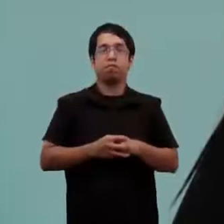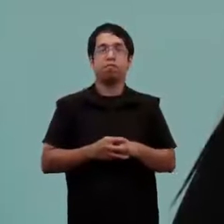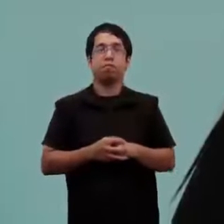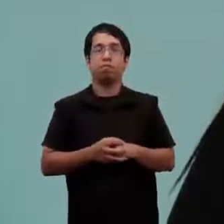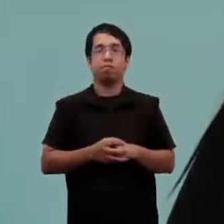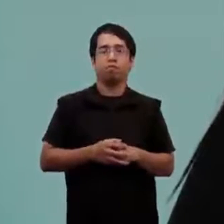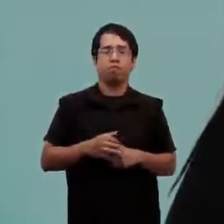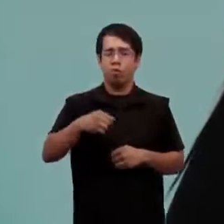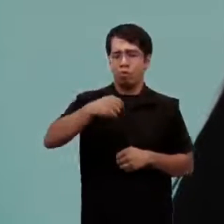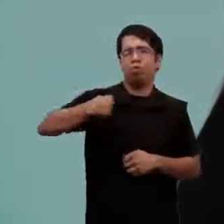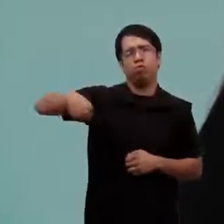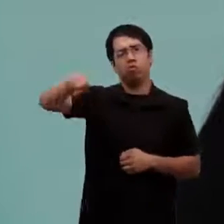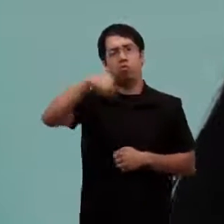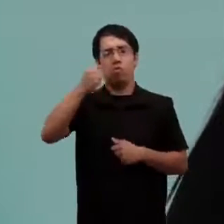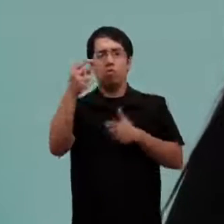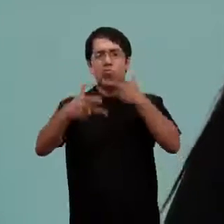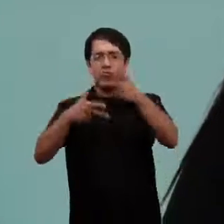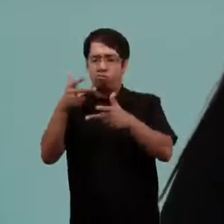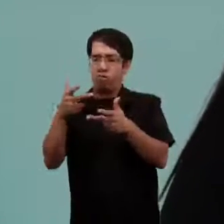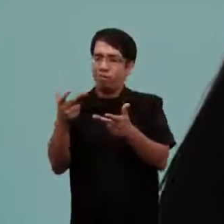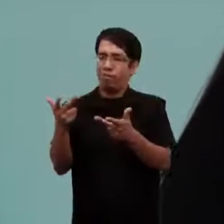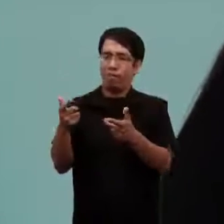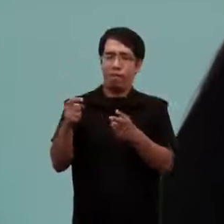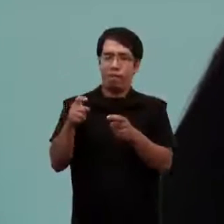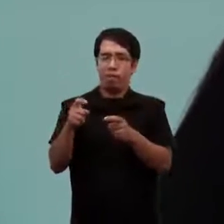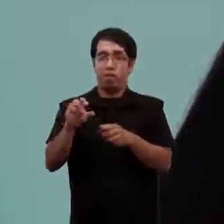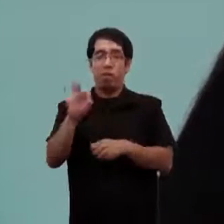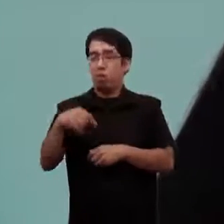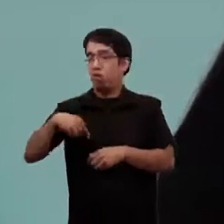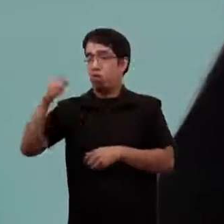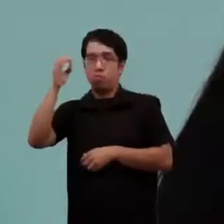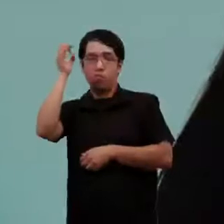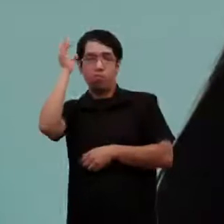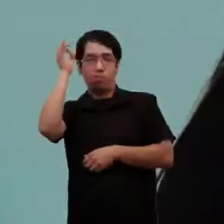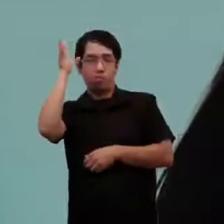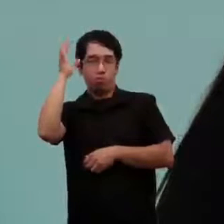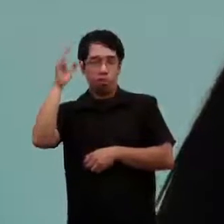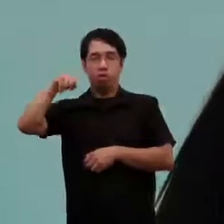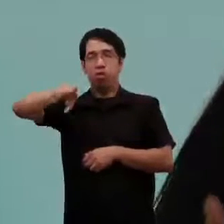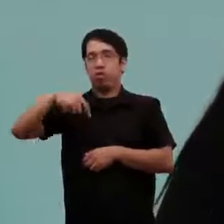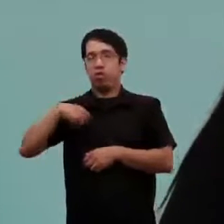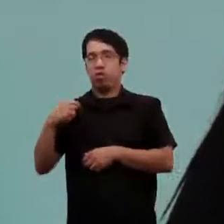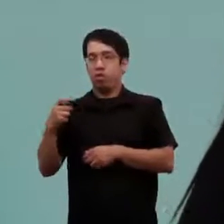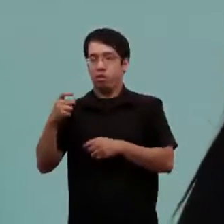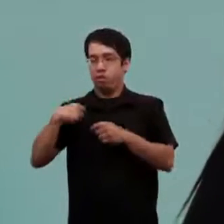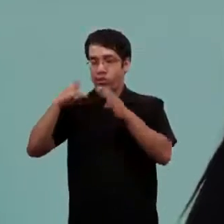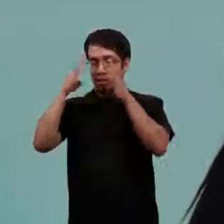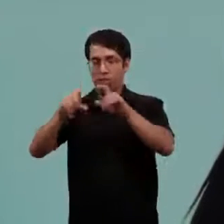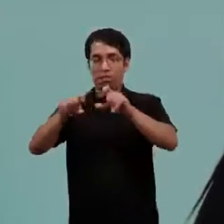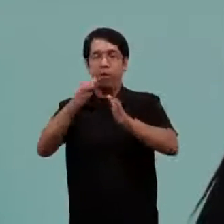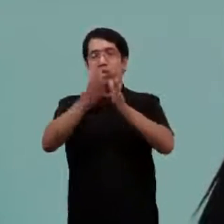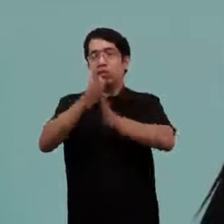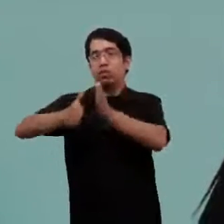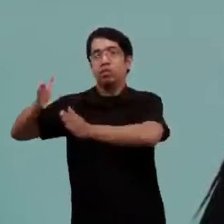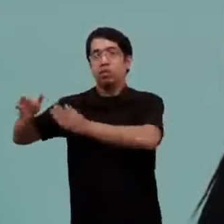cuando hablamos o cuando terapeutas o todos los profesionales que nos dedicamos a la